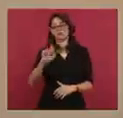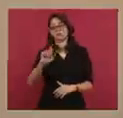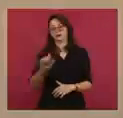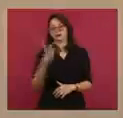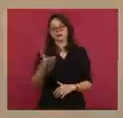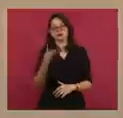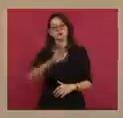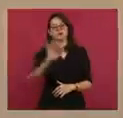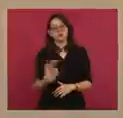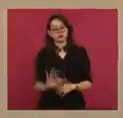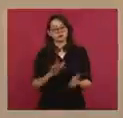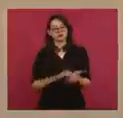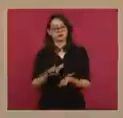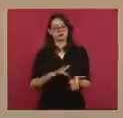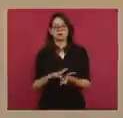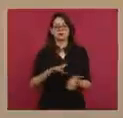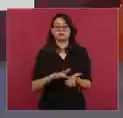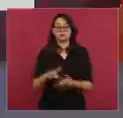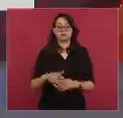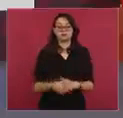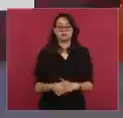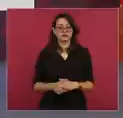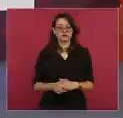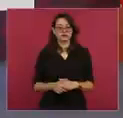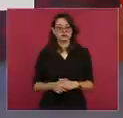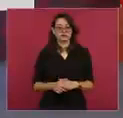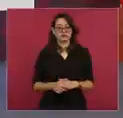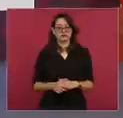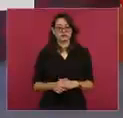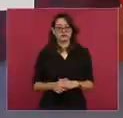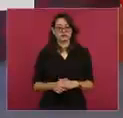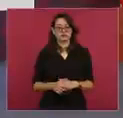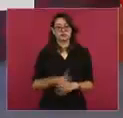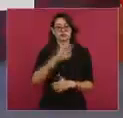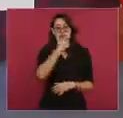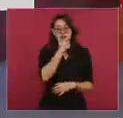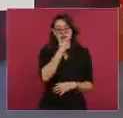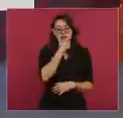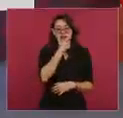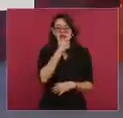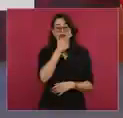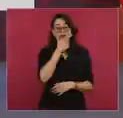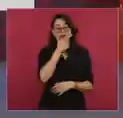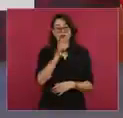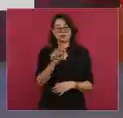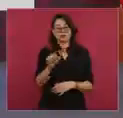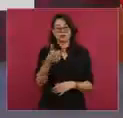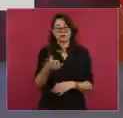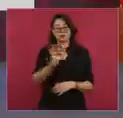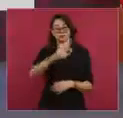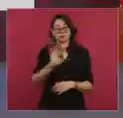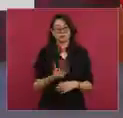% de aprobación. Rishi Sunak, de la Unión de Inglaterra, el 26% de aprobación.